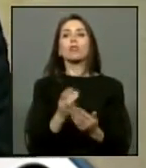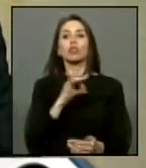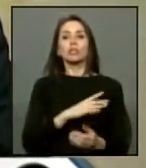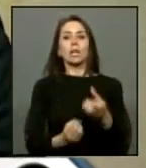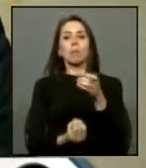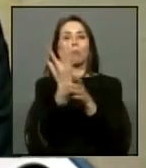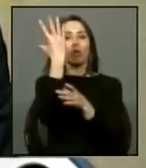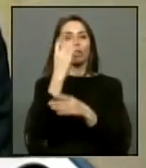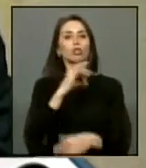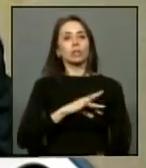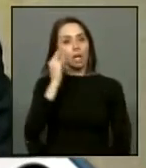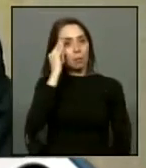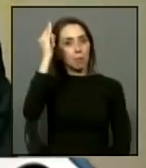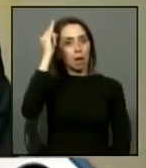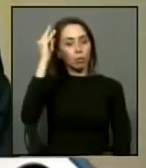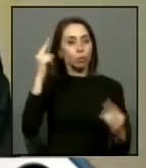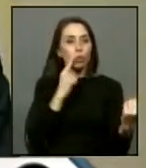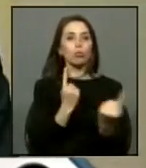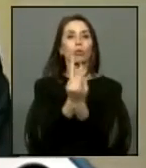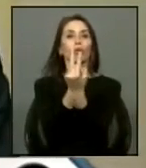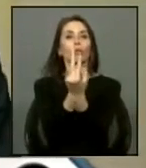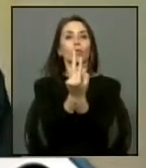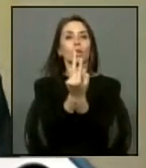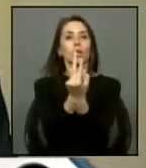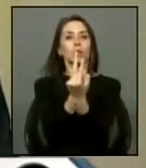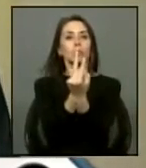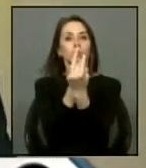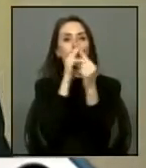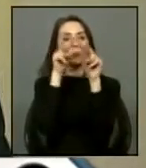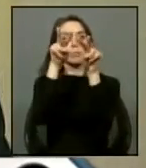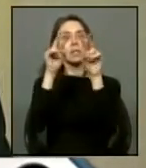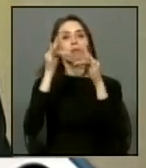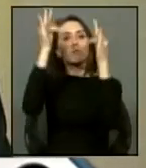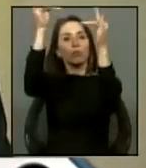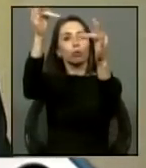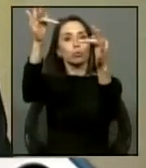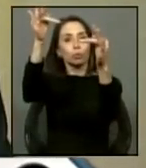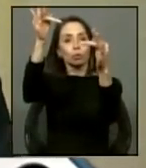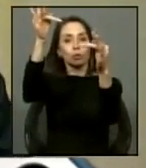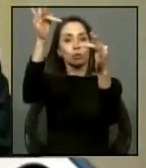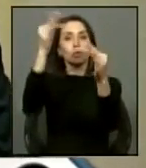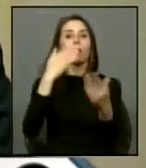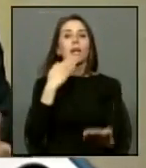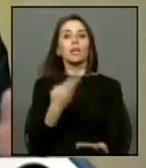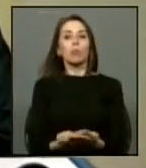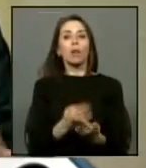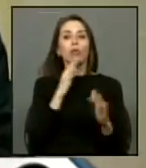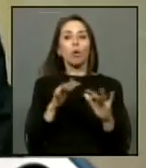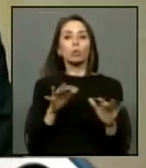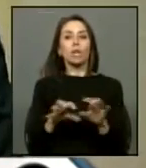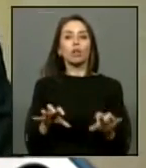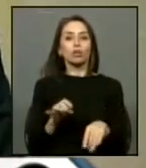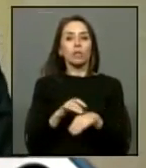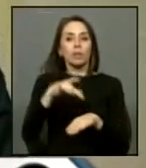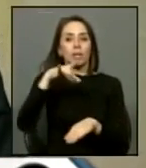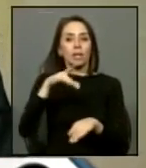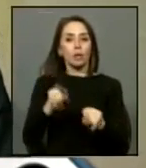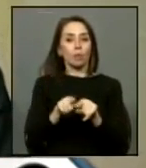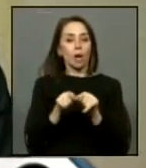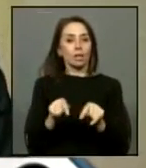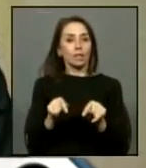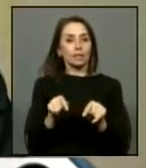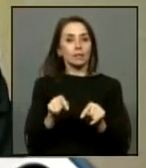moderno, un Chile maduro, donde nos encontremos y miraremos hacia el futuro? ¿Hasta cuándo utilizamos cosas tan sensibles como esta